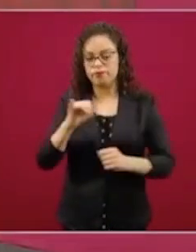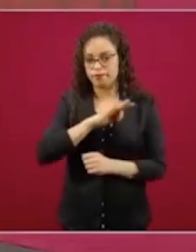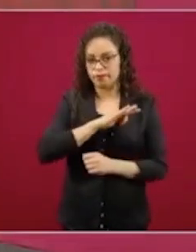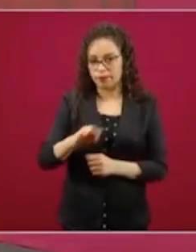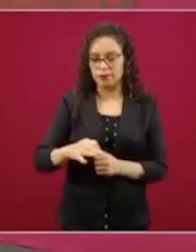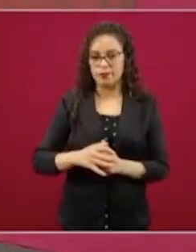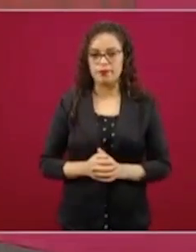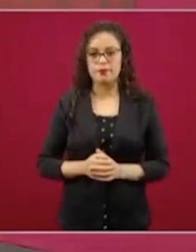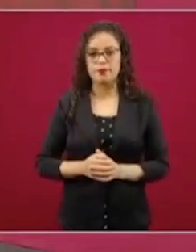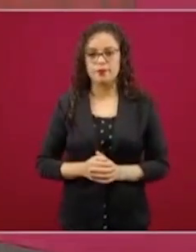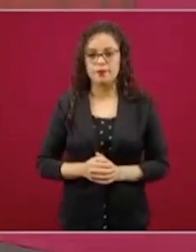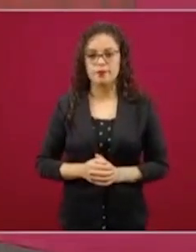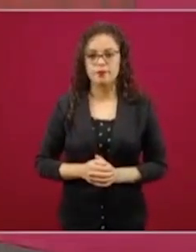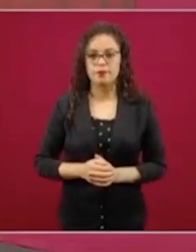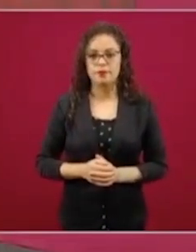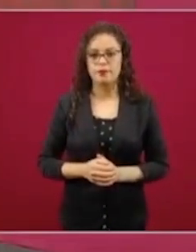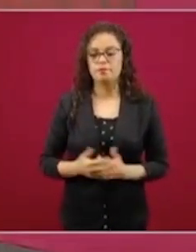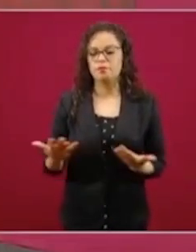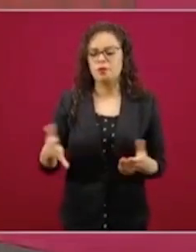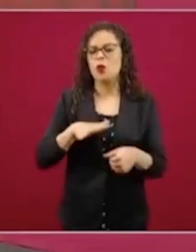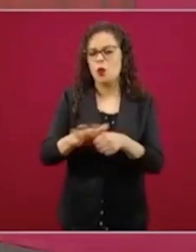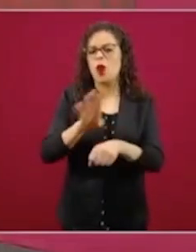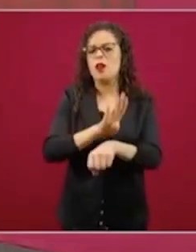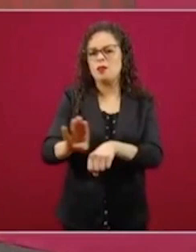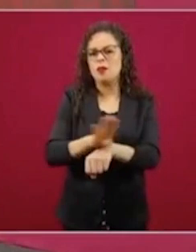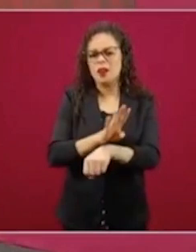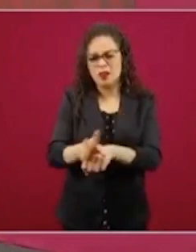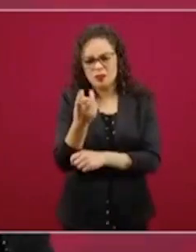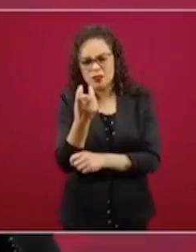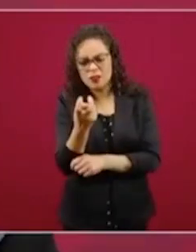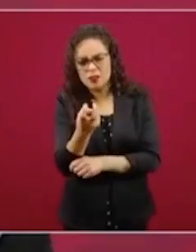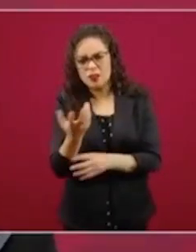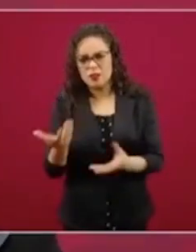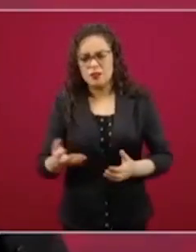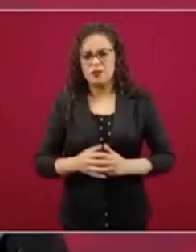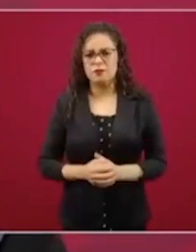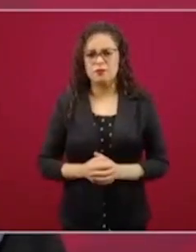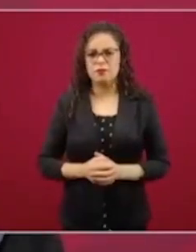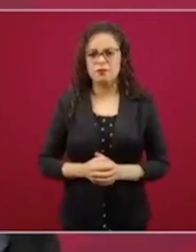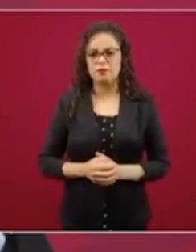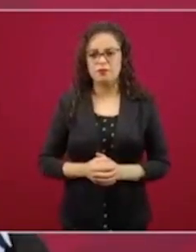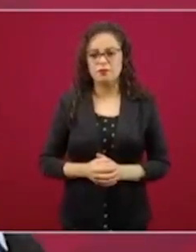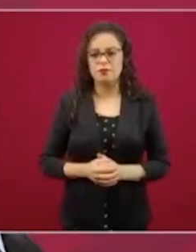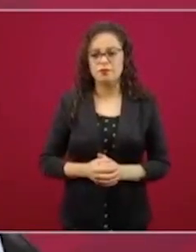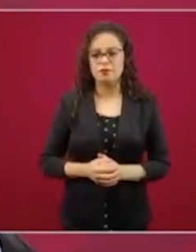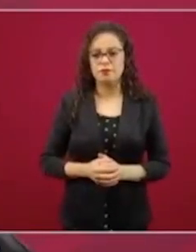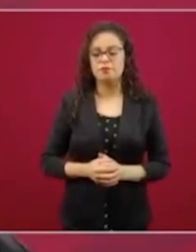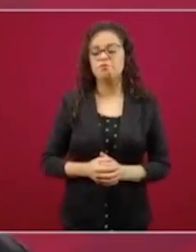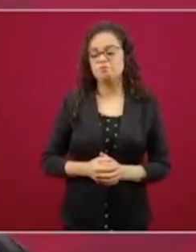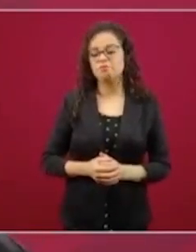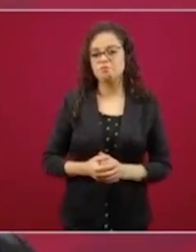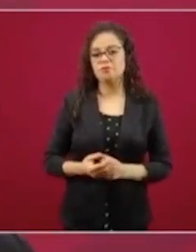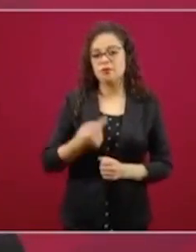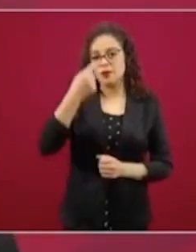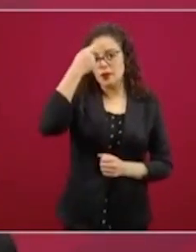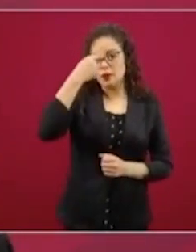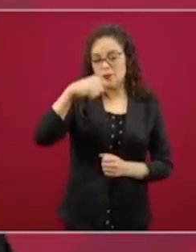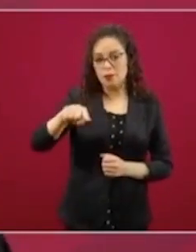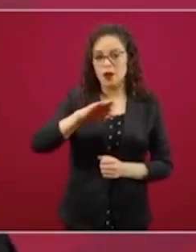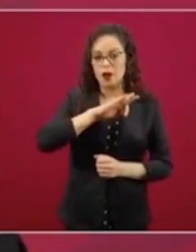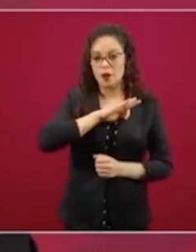¿Y esto qué beneficio puede tener? Pues es evidente que puede llevar a una corrección o una